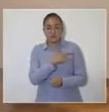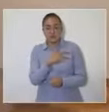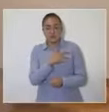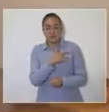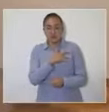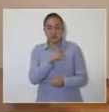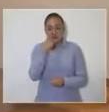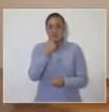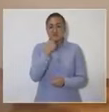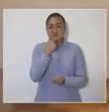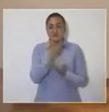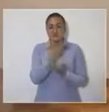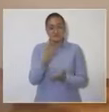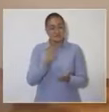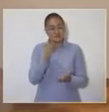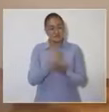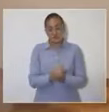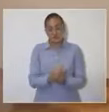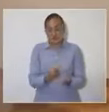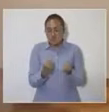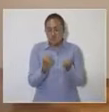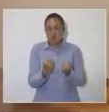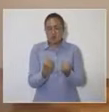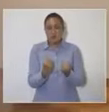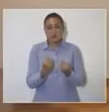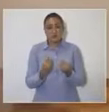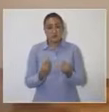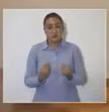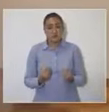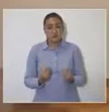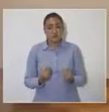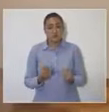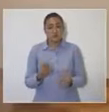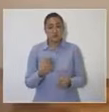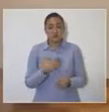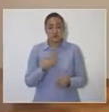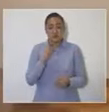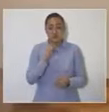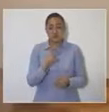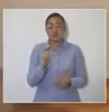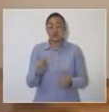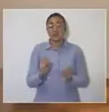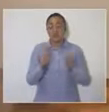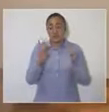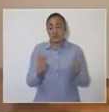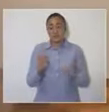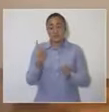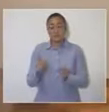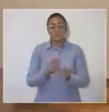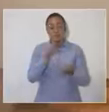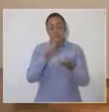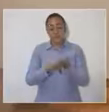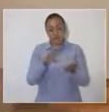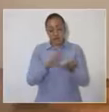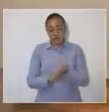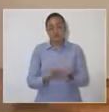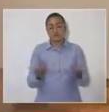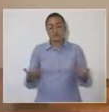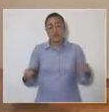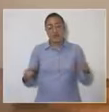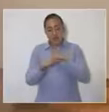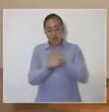una inversión muy fuerte. Estamos viendo el tema de los reclusorios, carreteras,